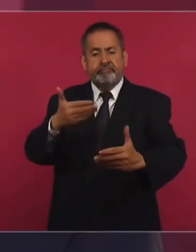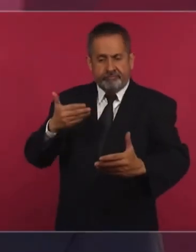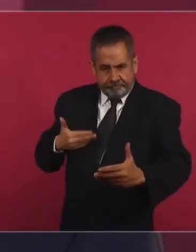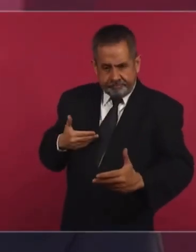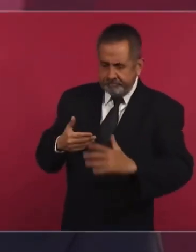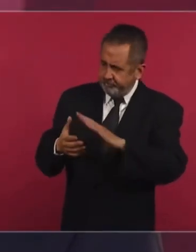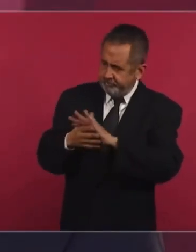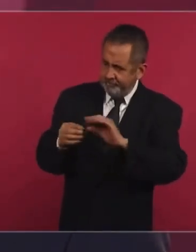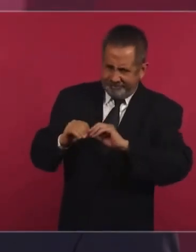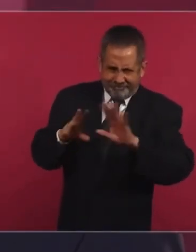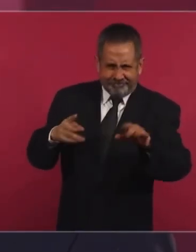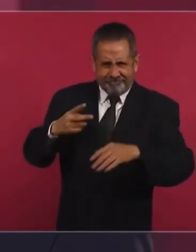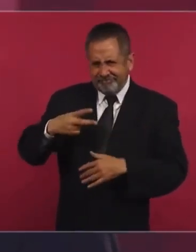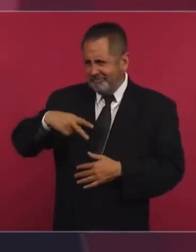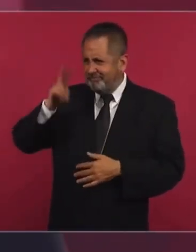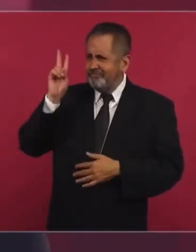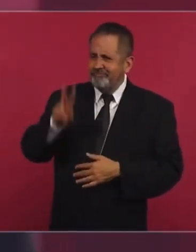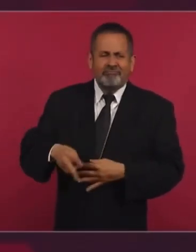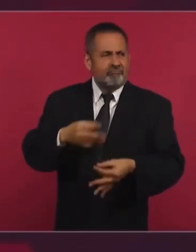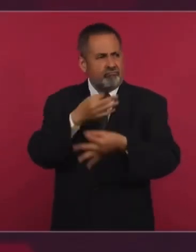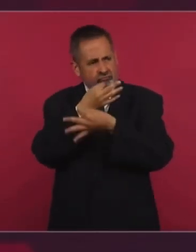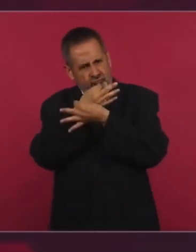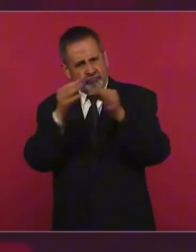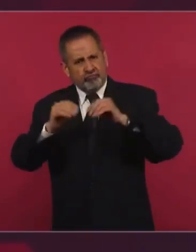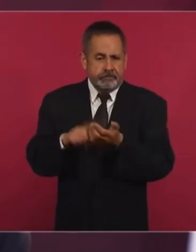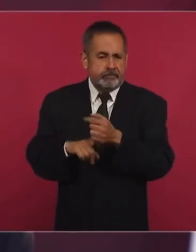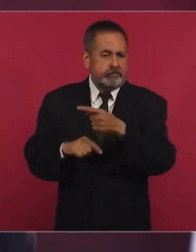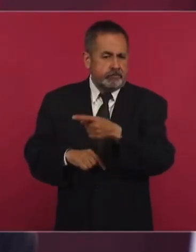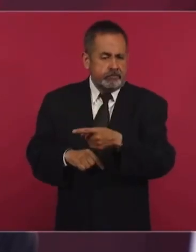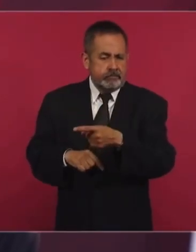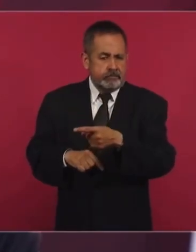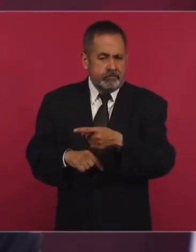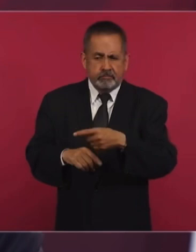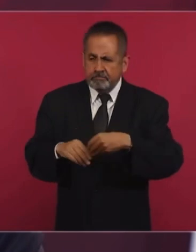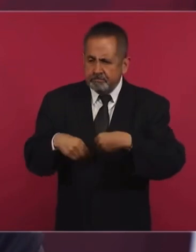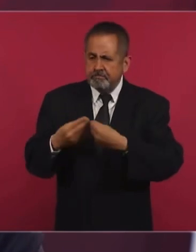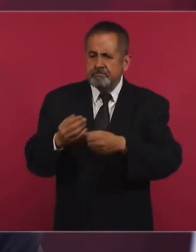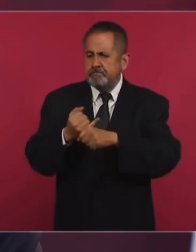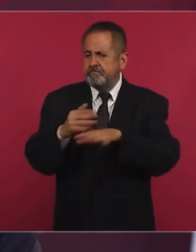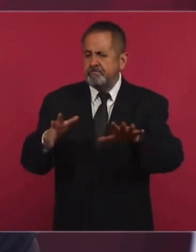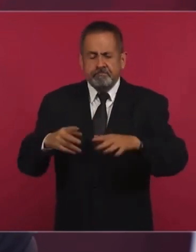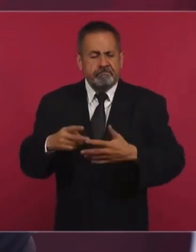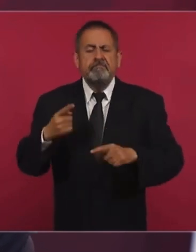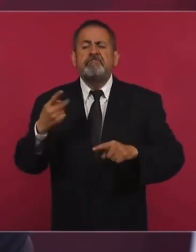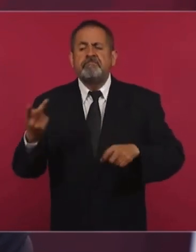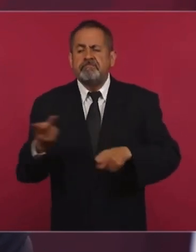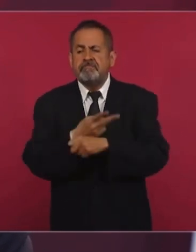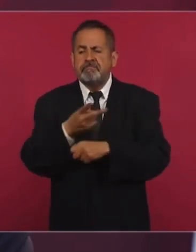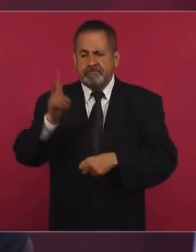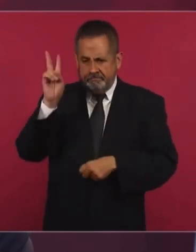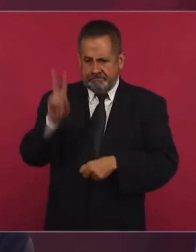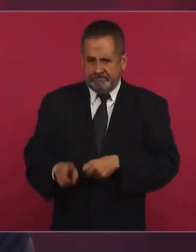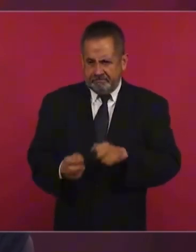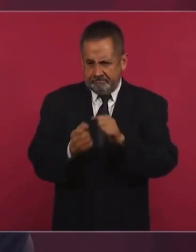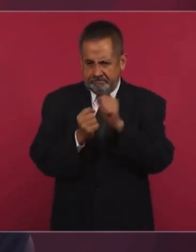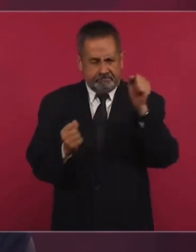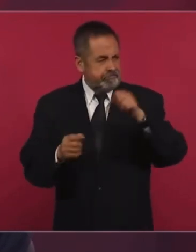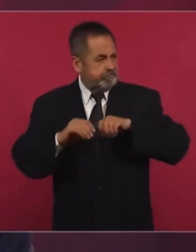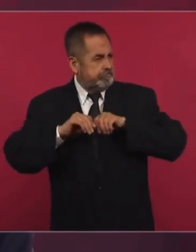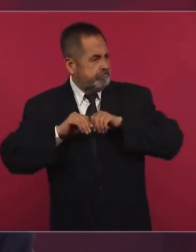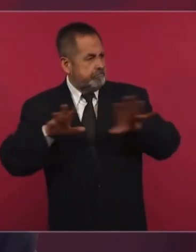voy a cumplir dando a conocer lo que